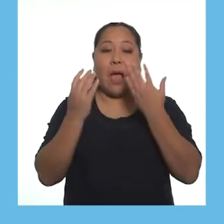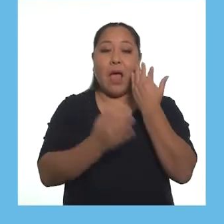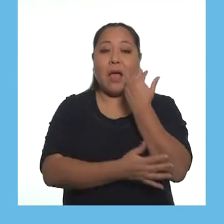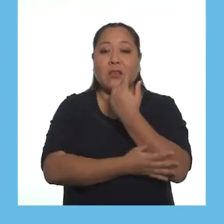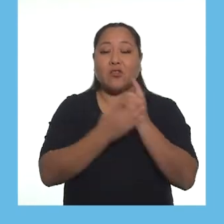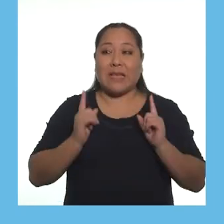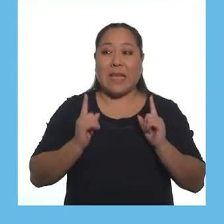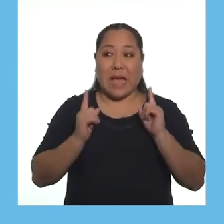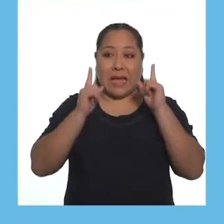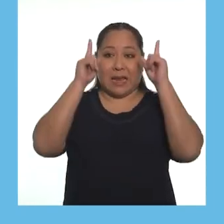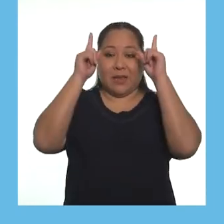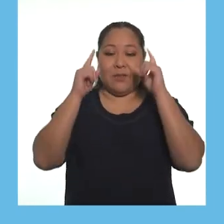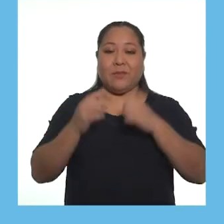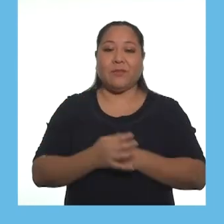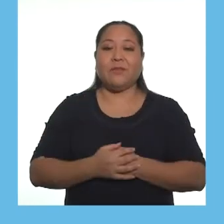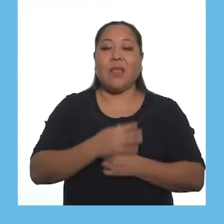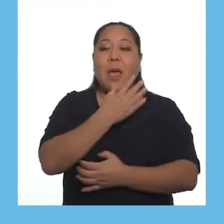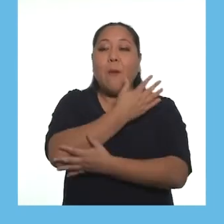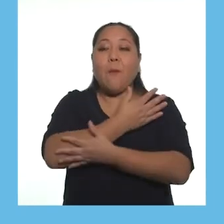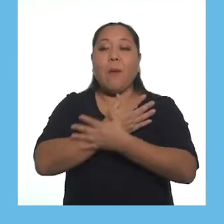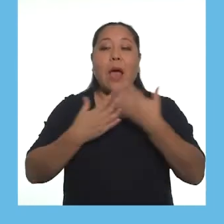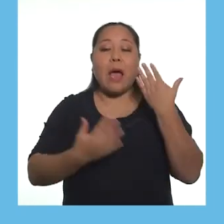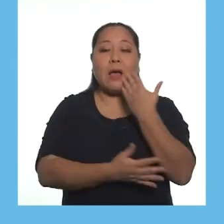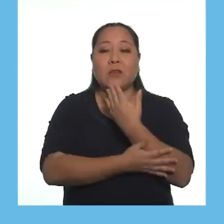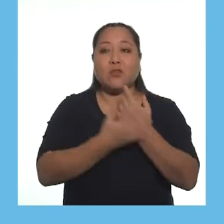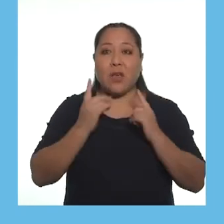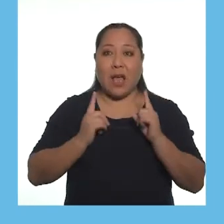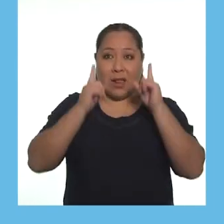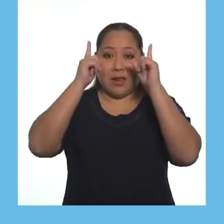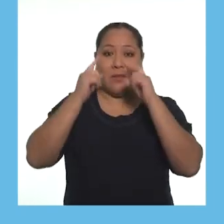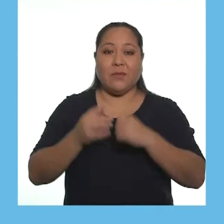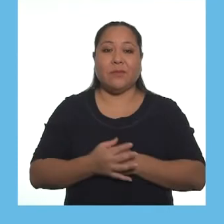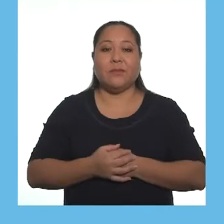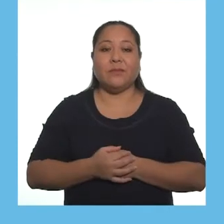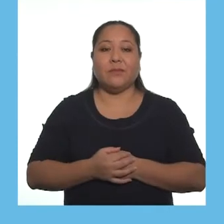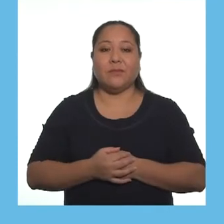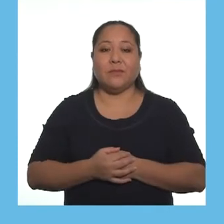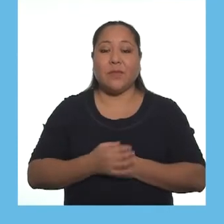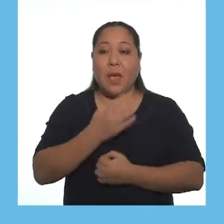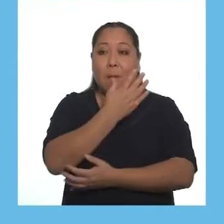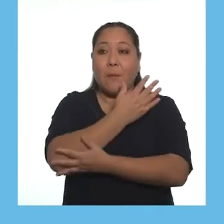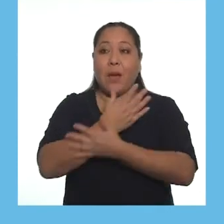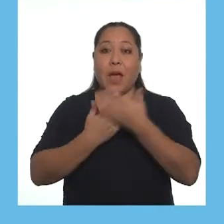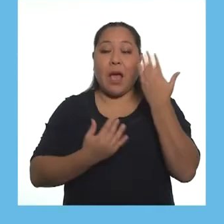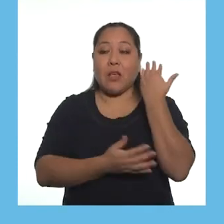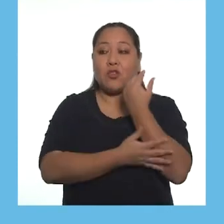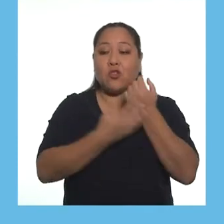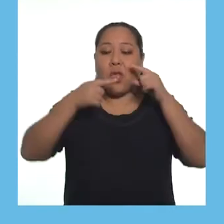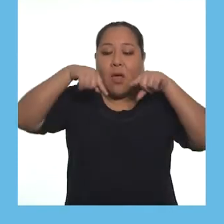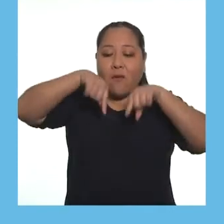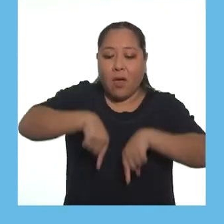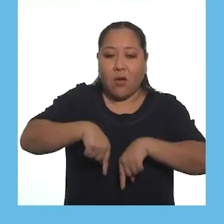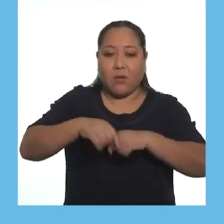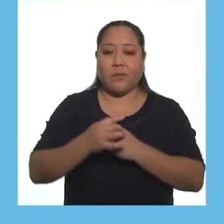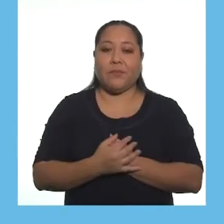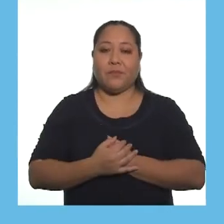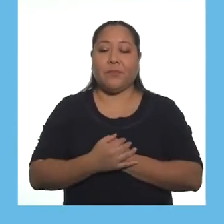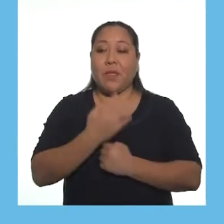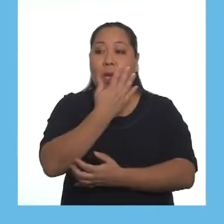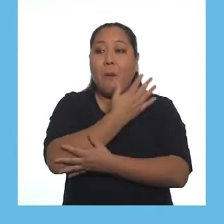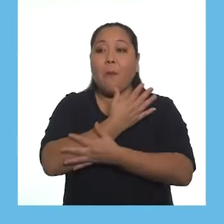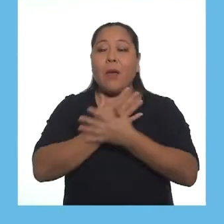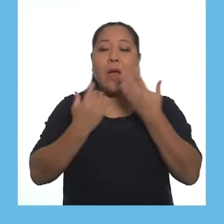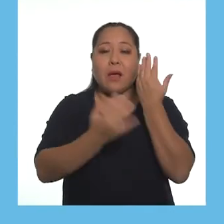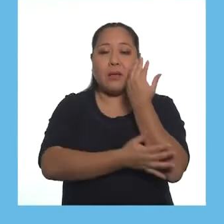brazos arriba brazos arriba brazos abajo